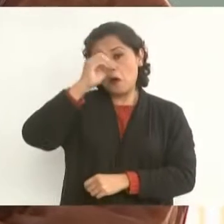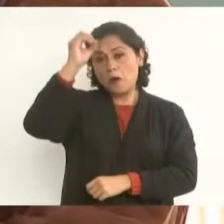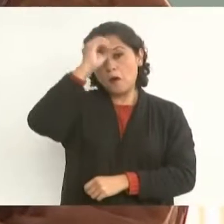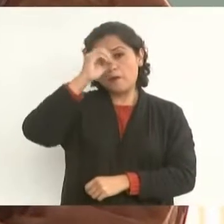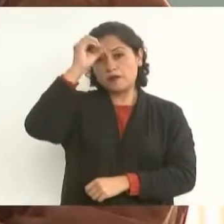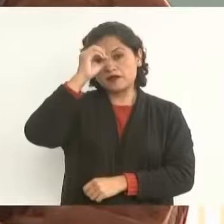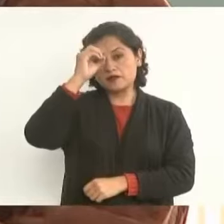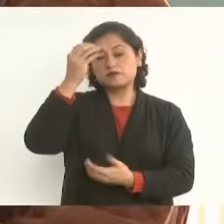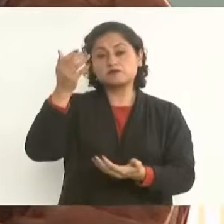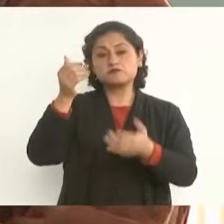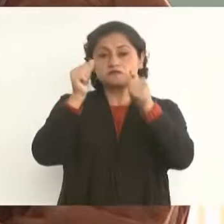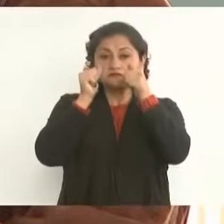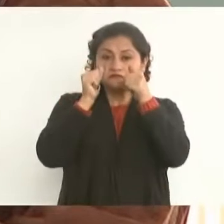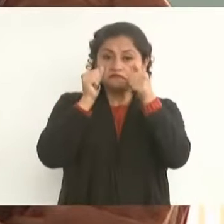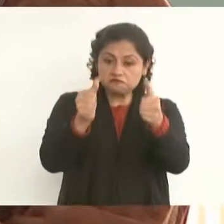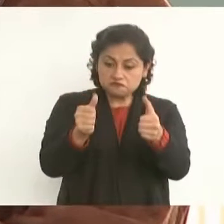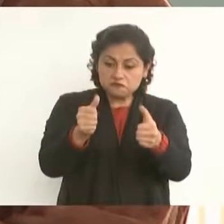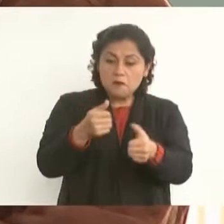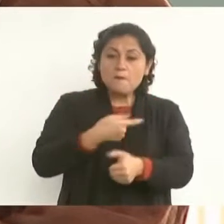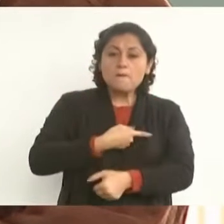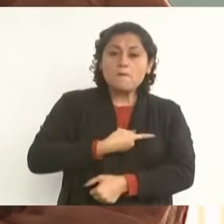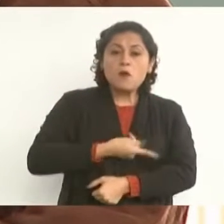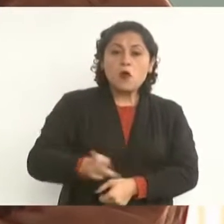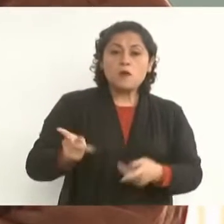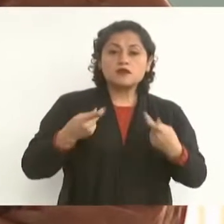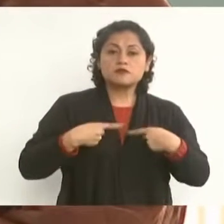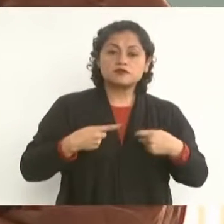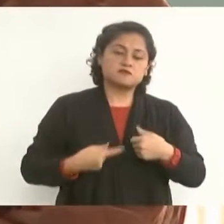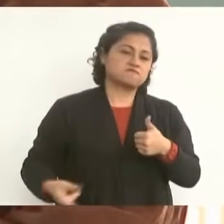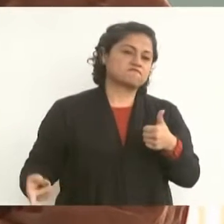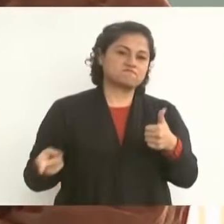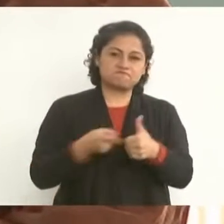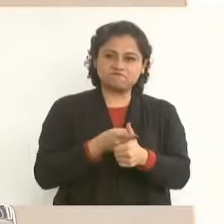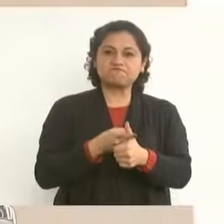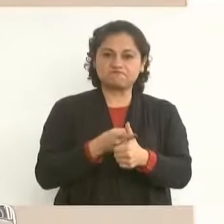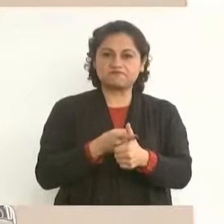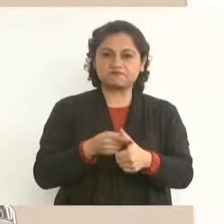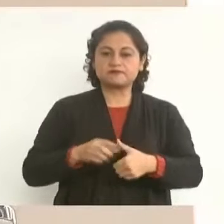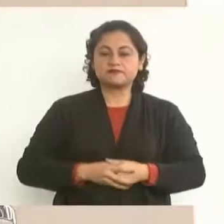primero los pobres. ¿Y cómo vamos a llegar a eso?